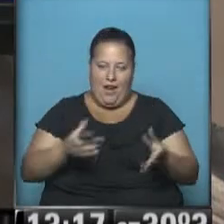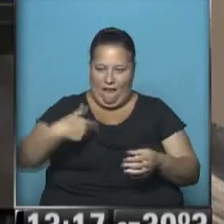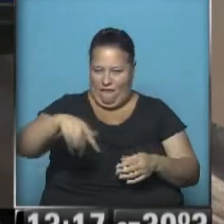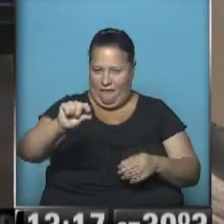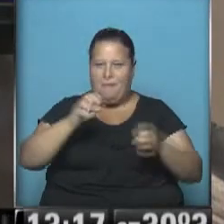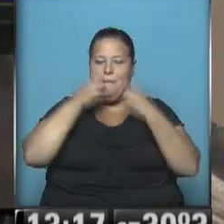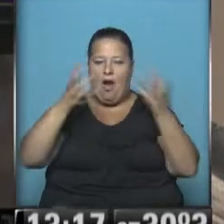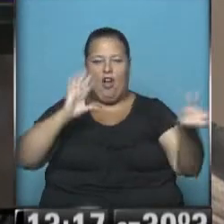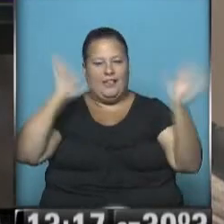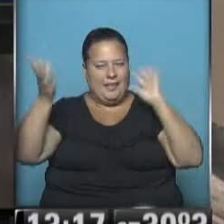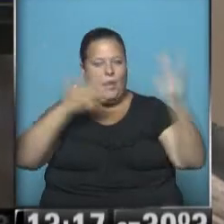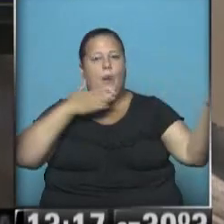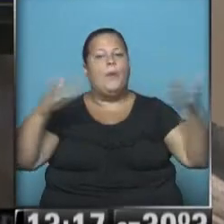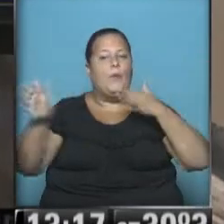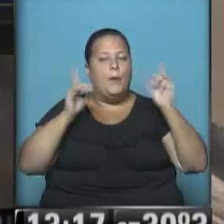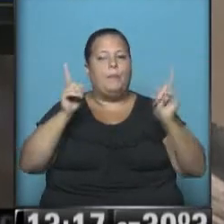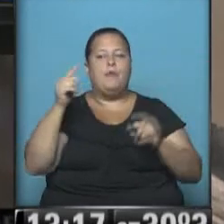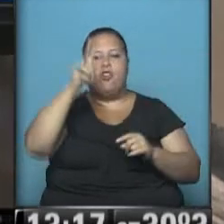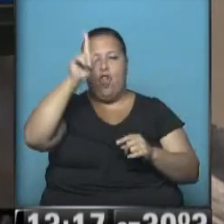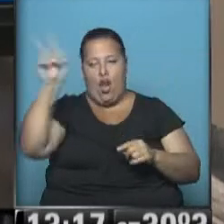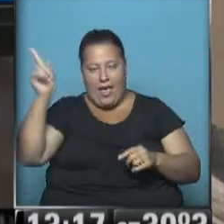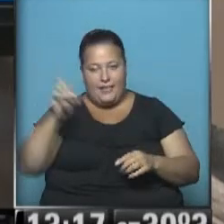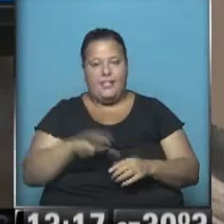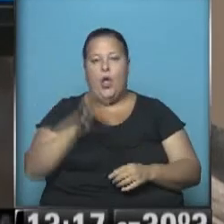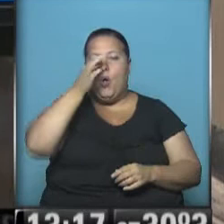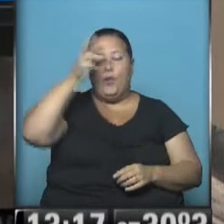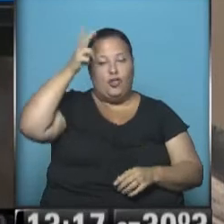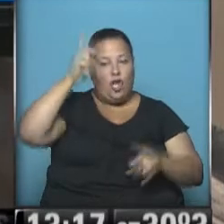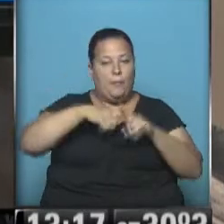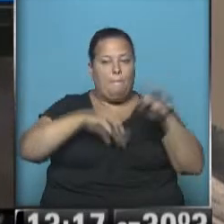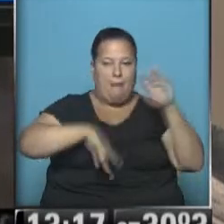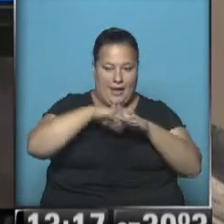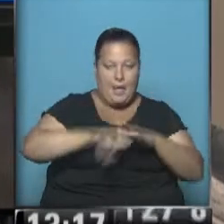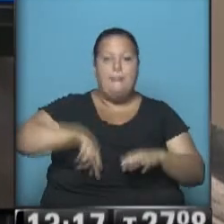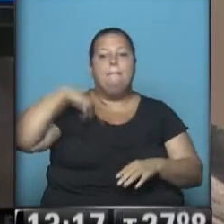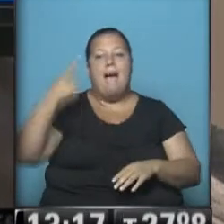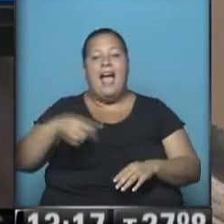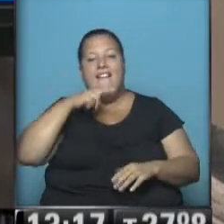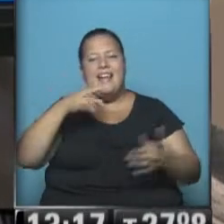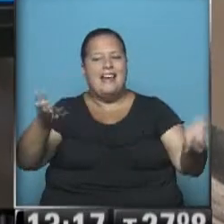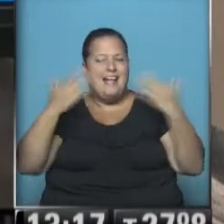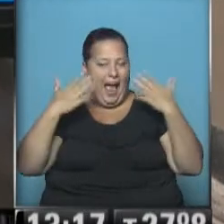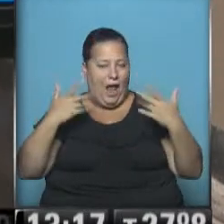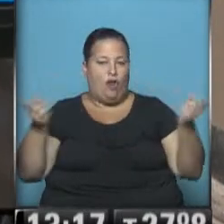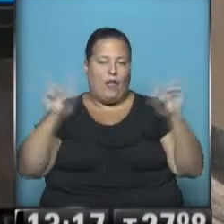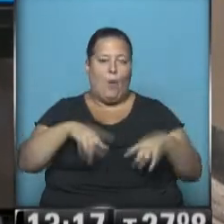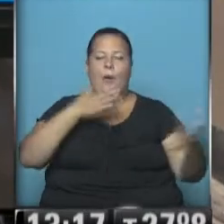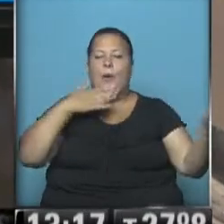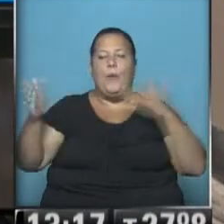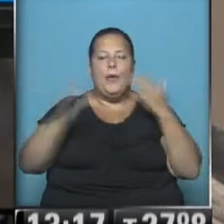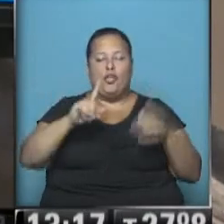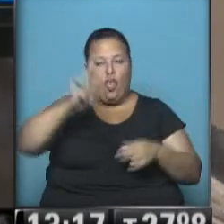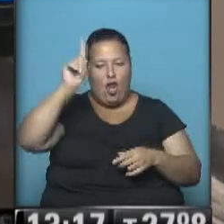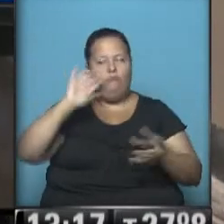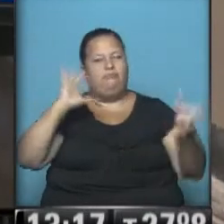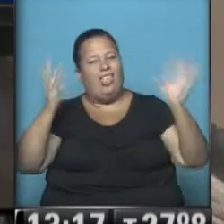próximas horas el tiempo, el viento seguirá soplando del noreste. 28 grados será la temperatura máxima. Mañana viernes calor nuevamente con vientos del sector norte,